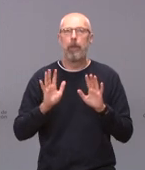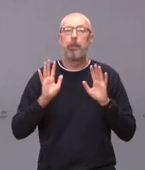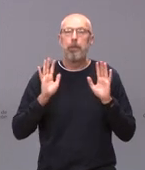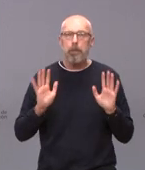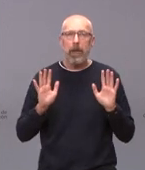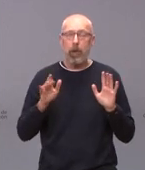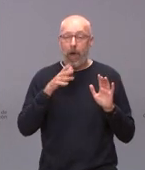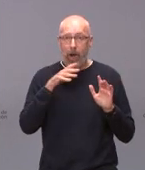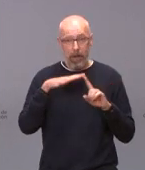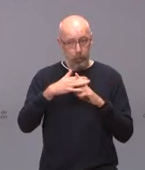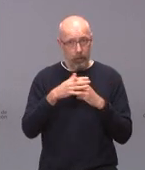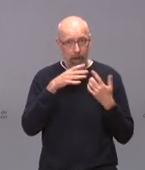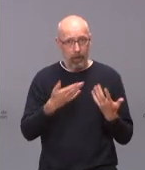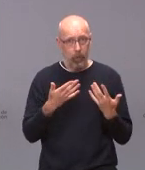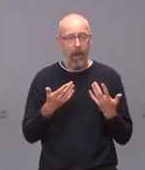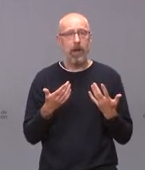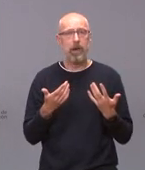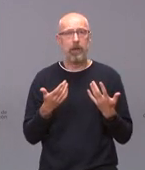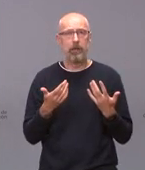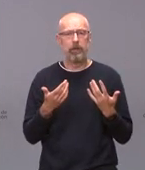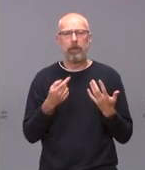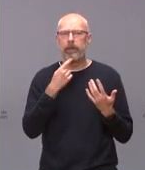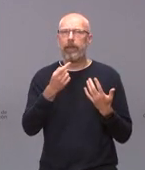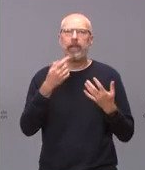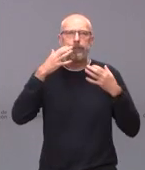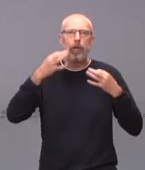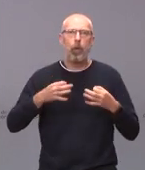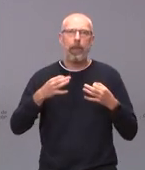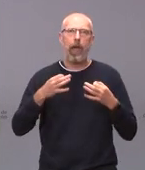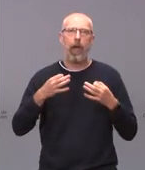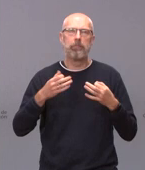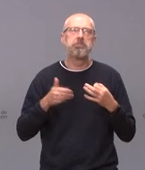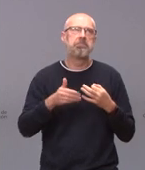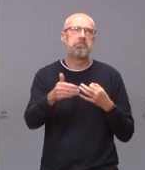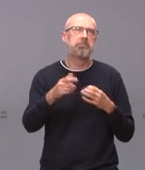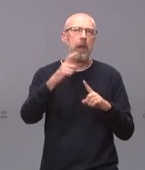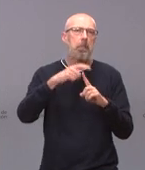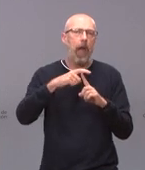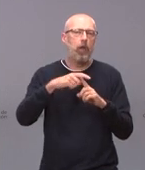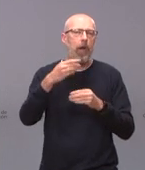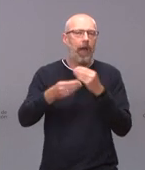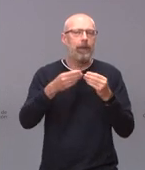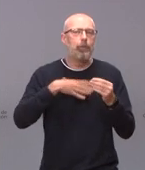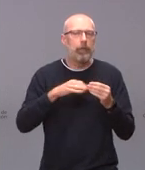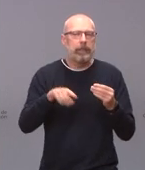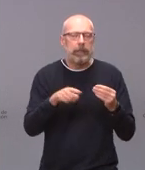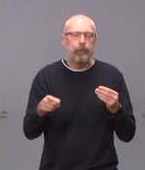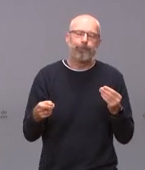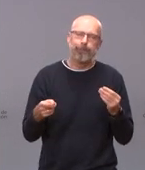en este momento en el que podamos asegurar que esto en mayo va a ser posible. Por tanto,